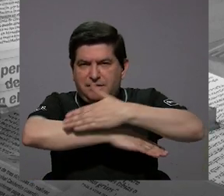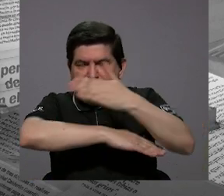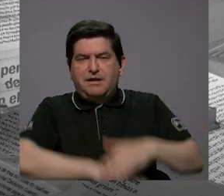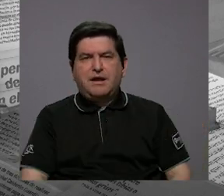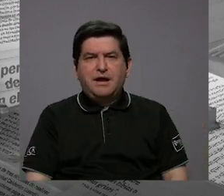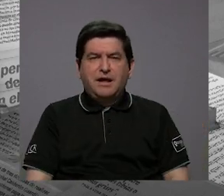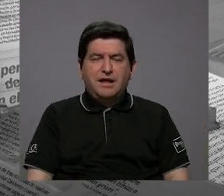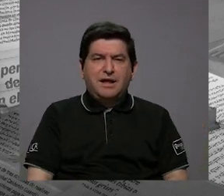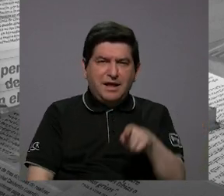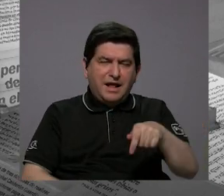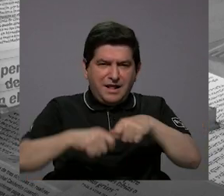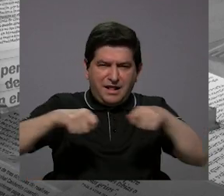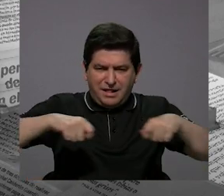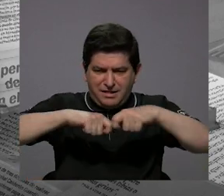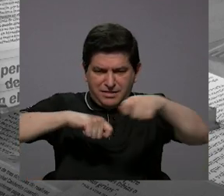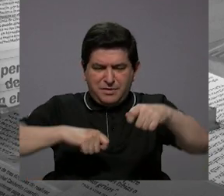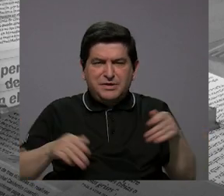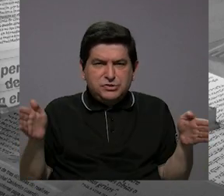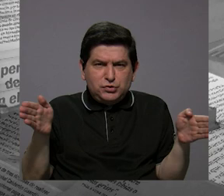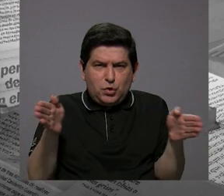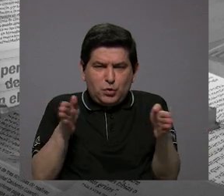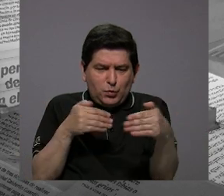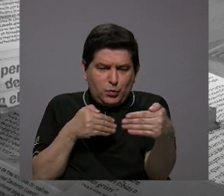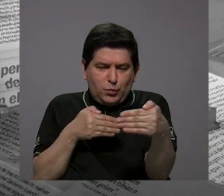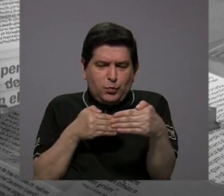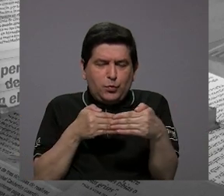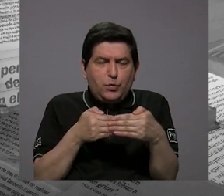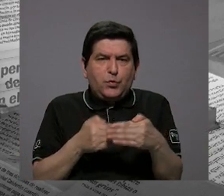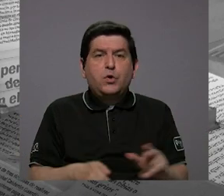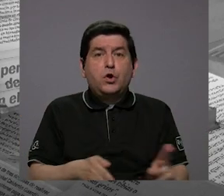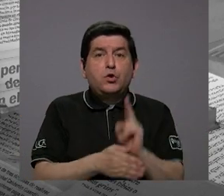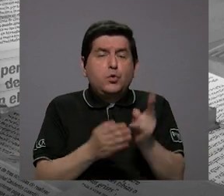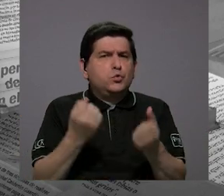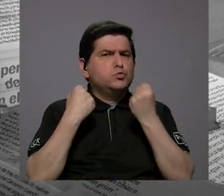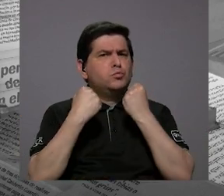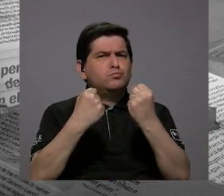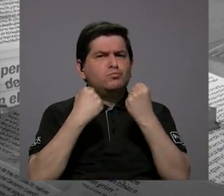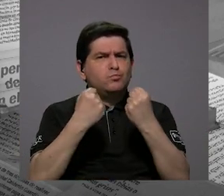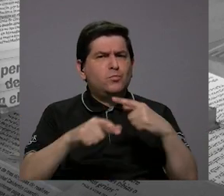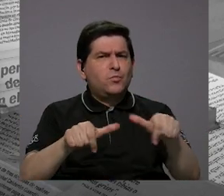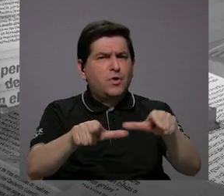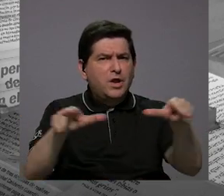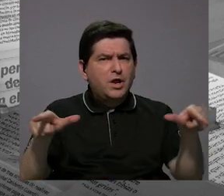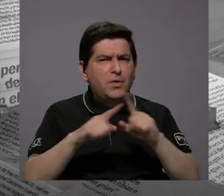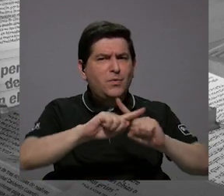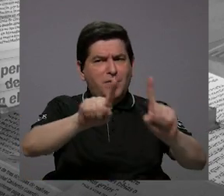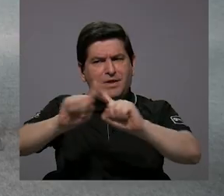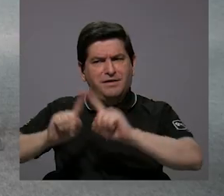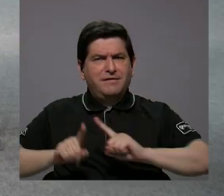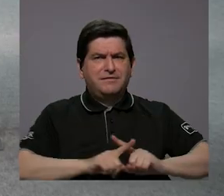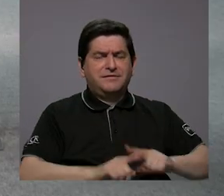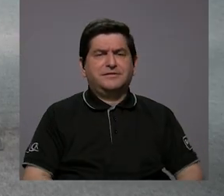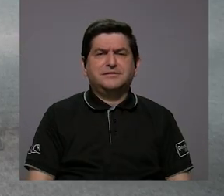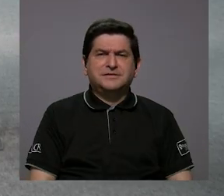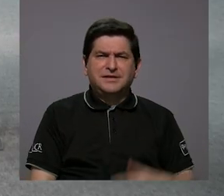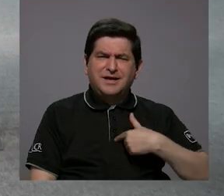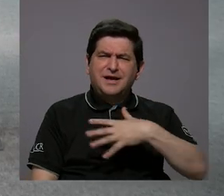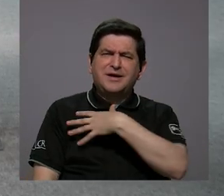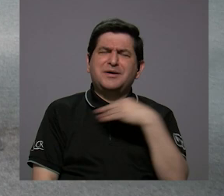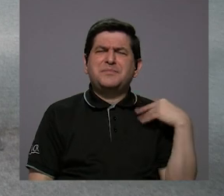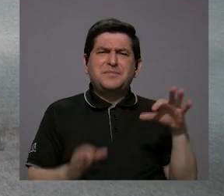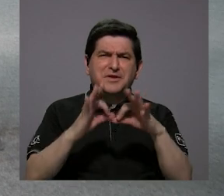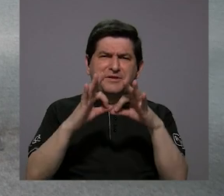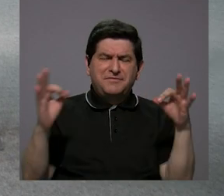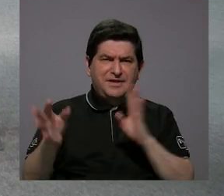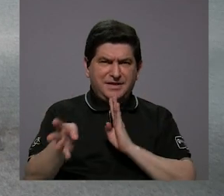de un tamaño reducido y también hay un uso intensivo en algunos lugares. A mí me gustó alguna